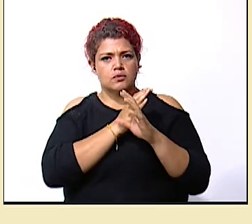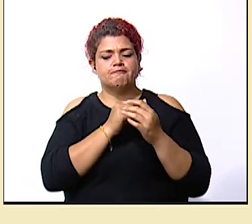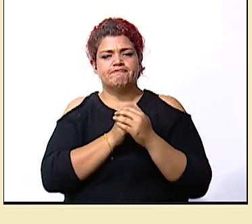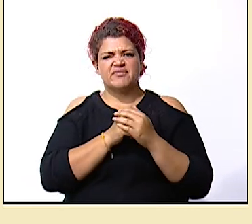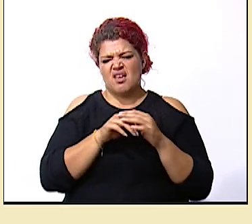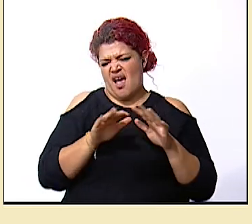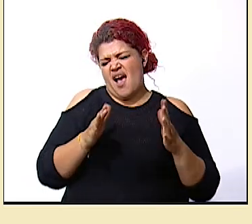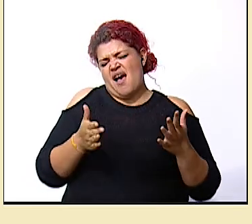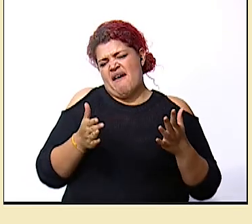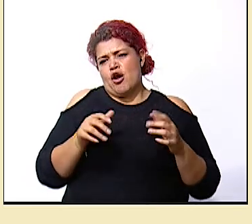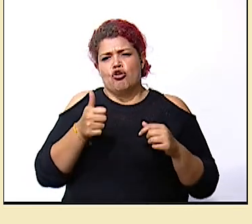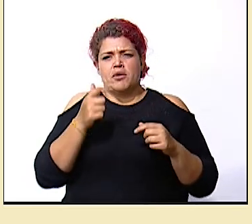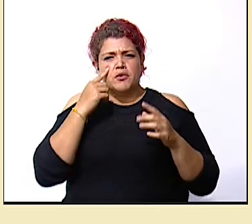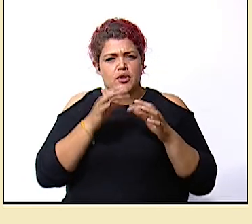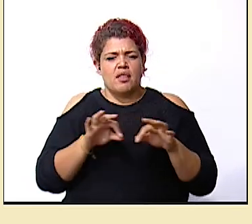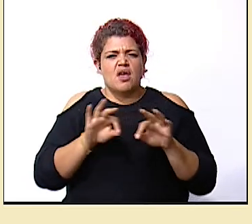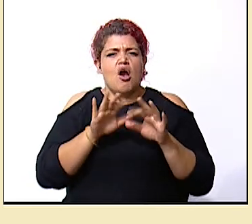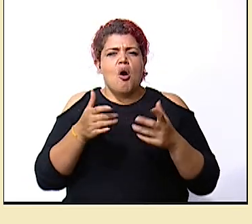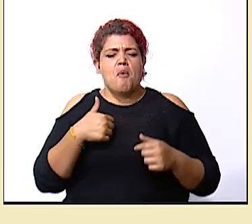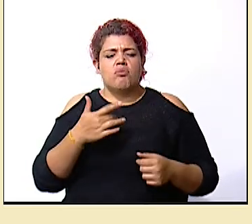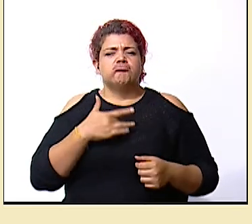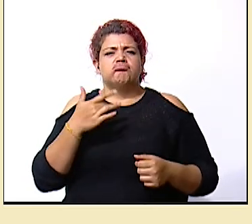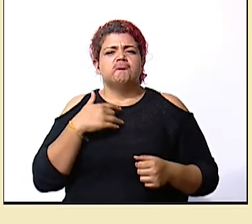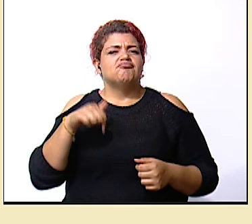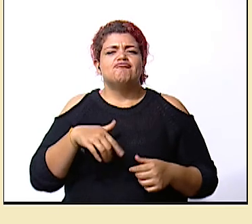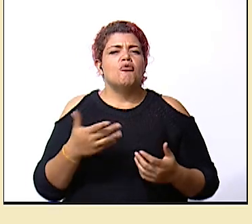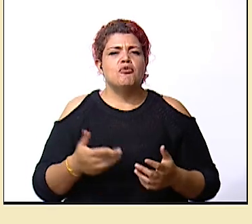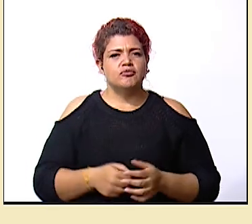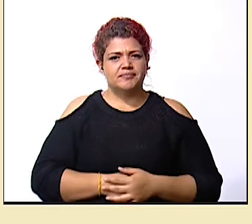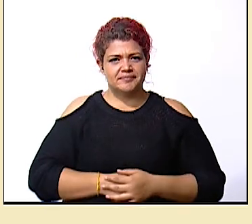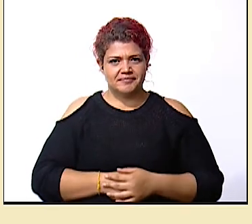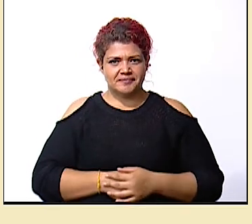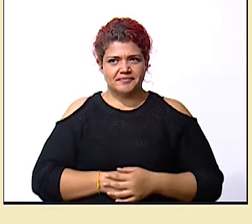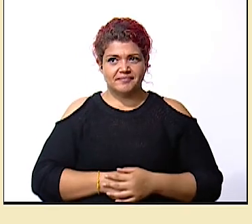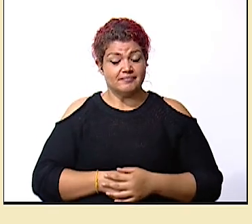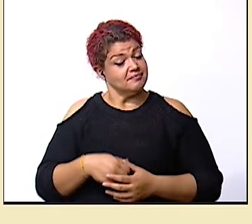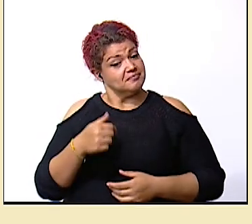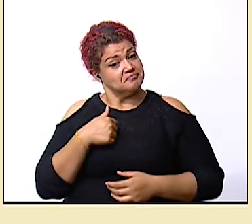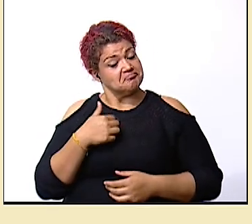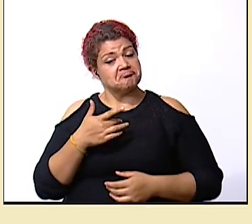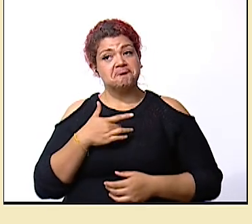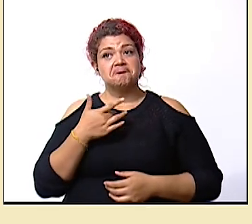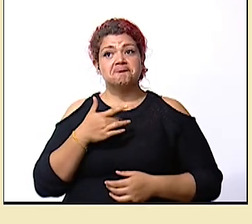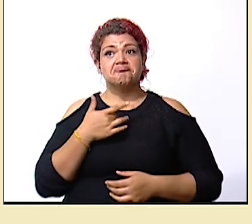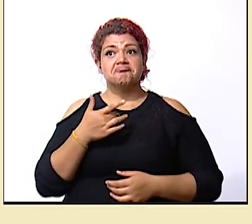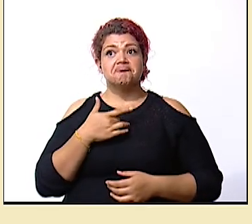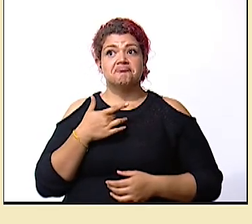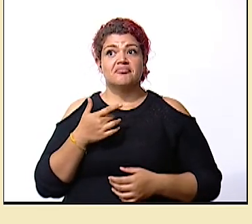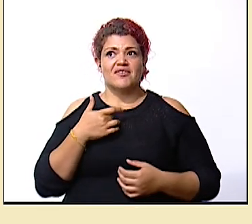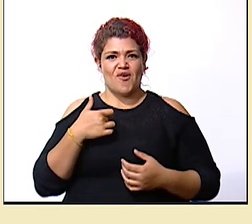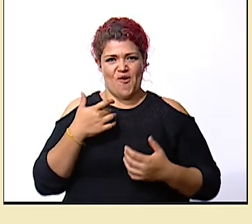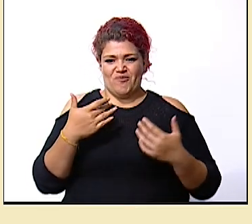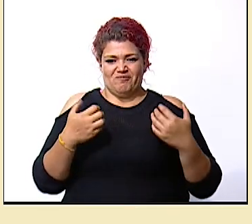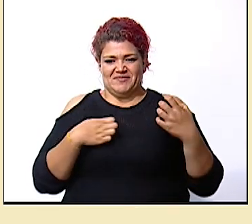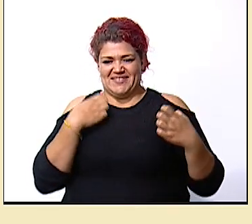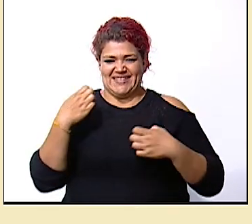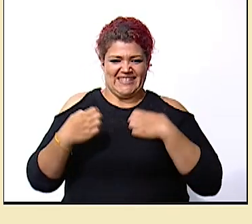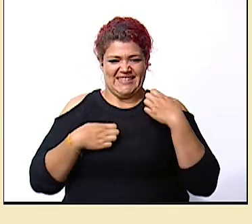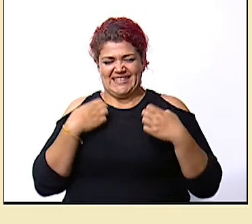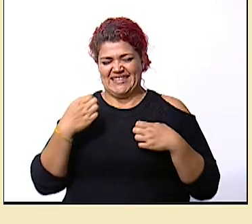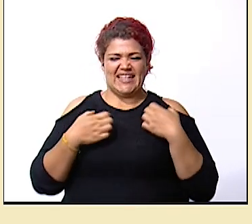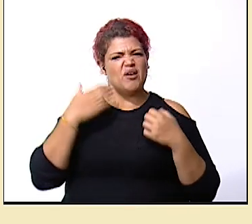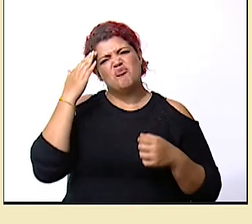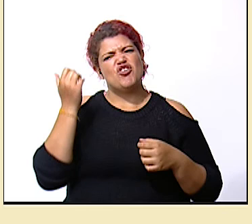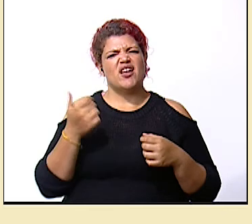me sentí vamos a ver cómo me sentí el día de hoy yo me sentí sumamente emocionada ¿por qué?